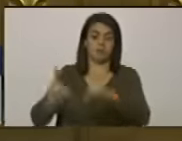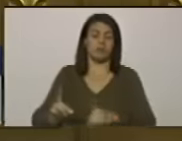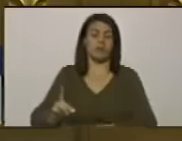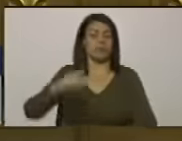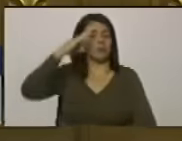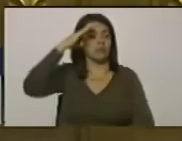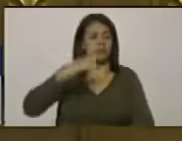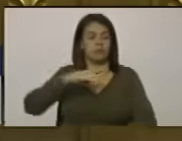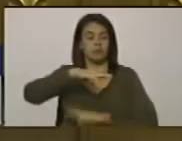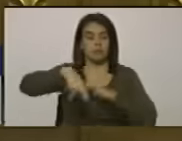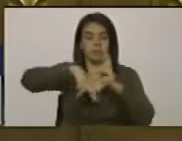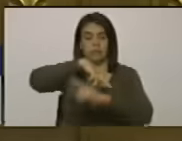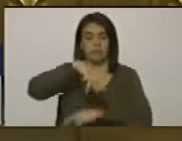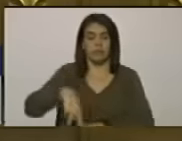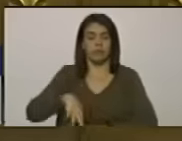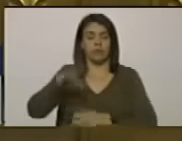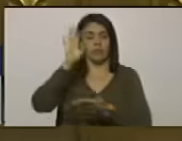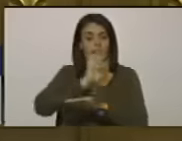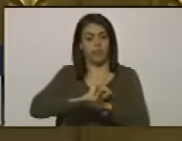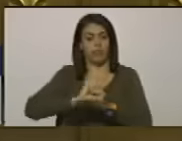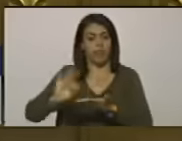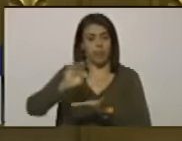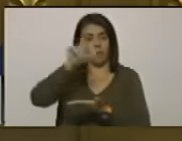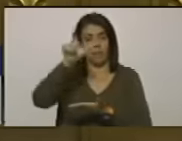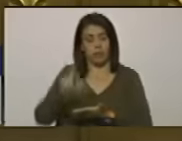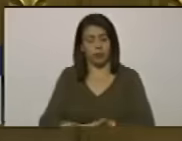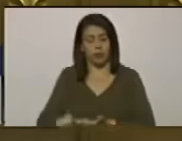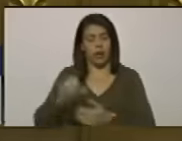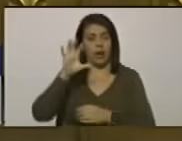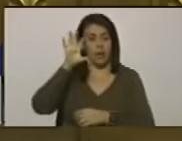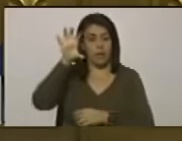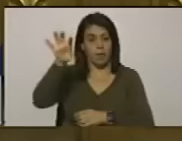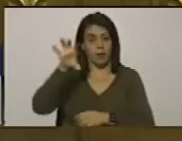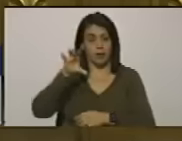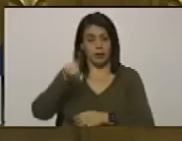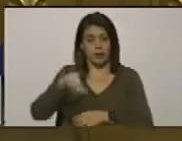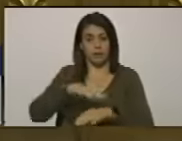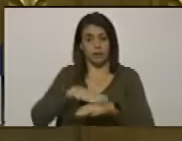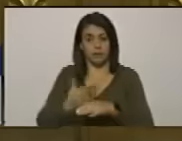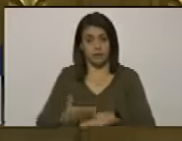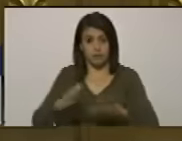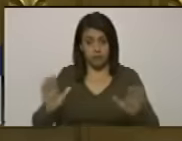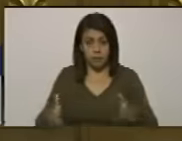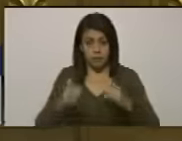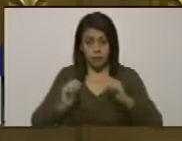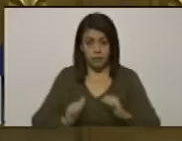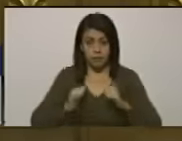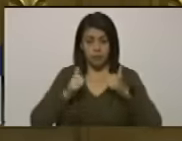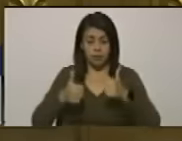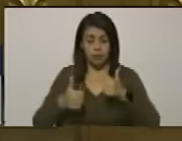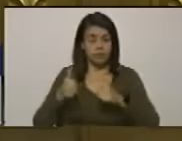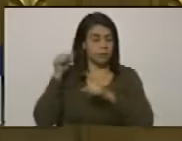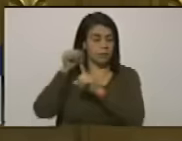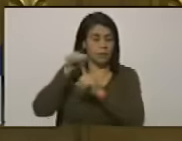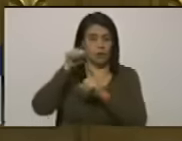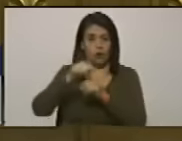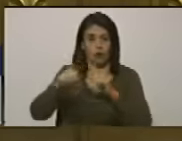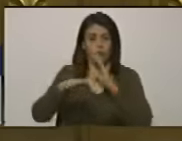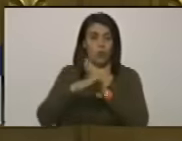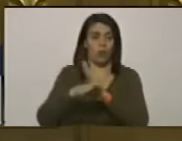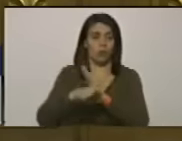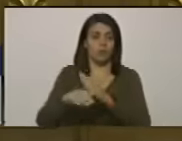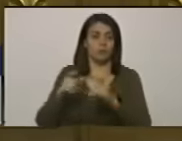soldado revolucionario y fiel patriota de la patria al emprender incansables luchas contra la